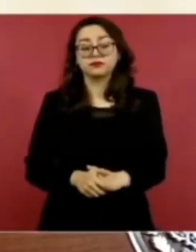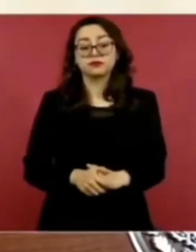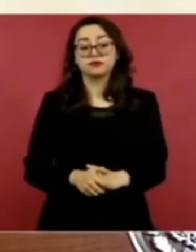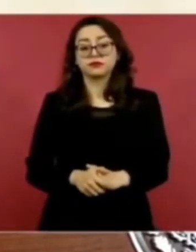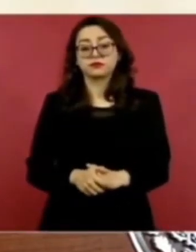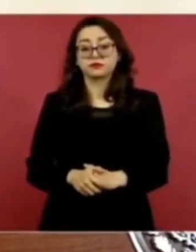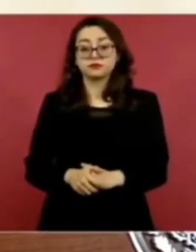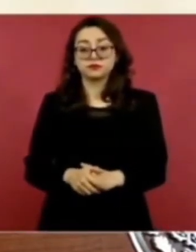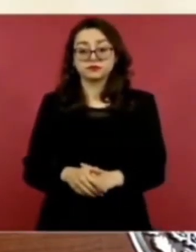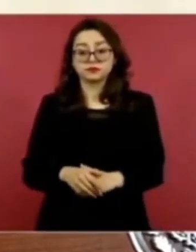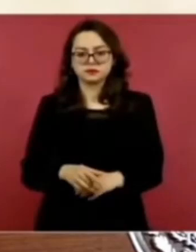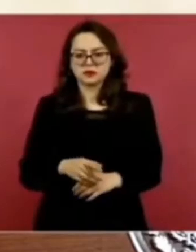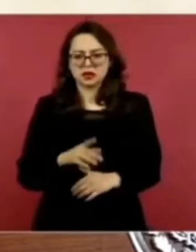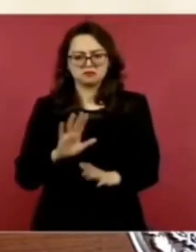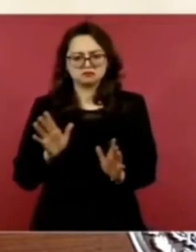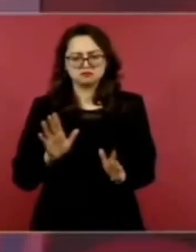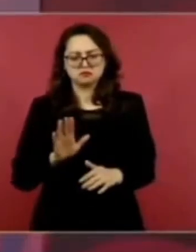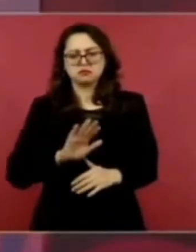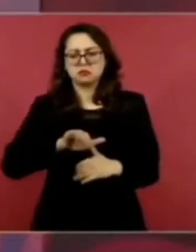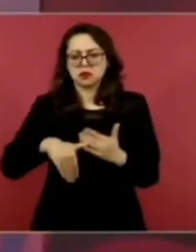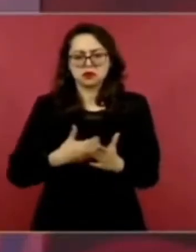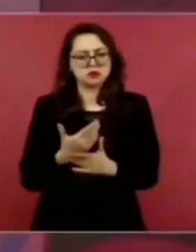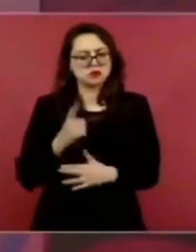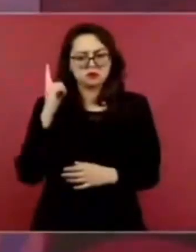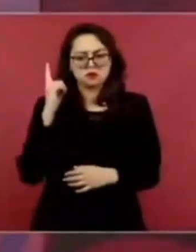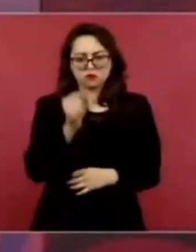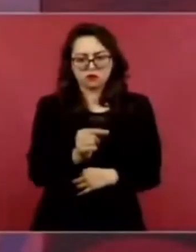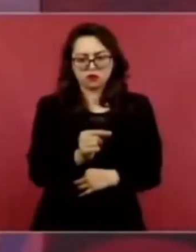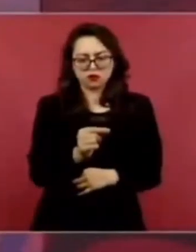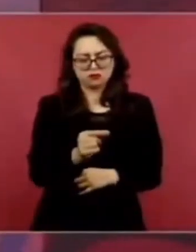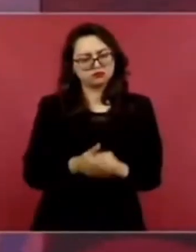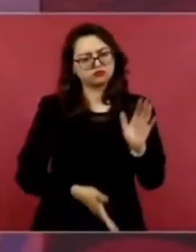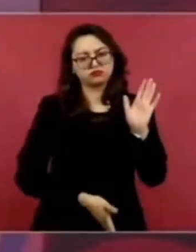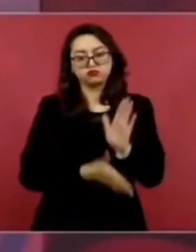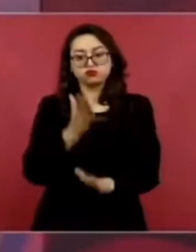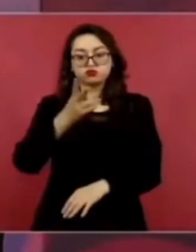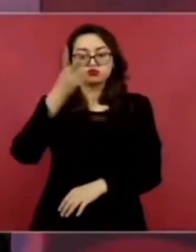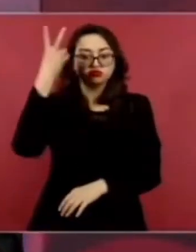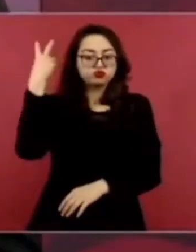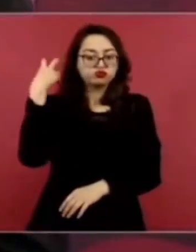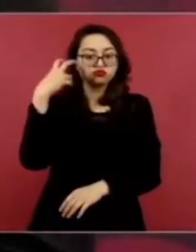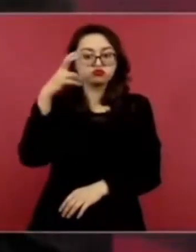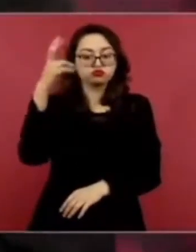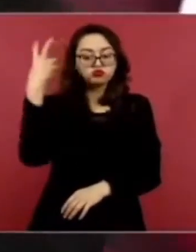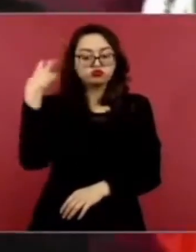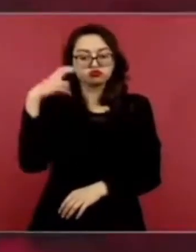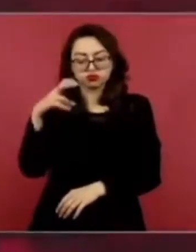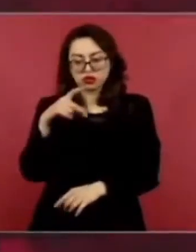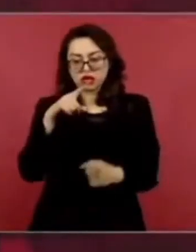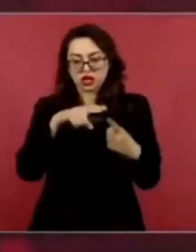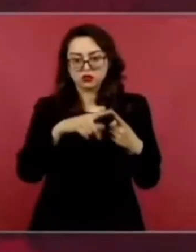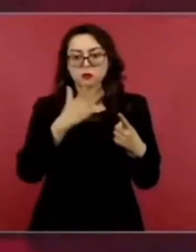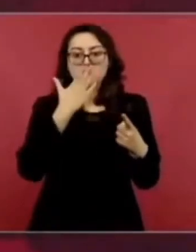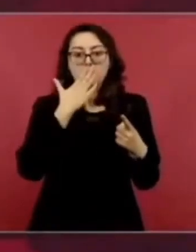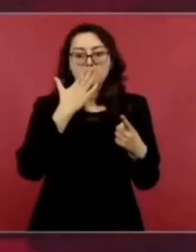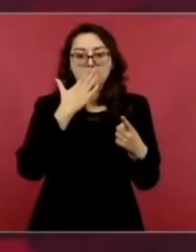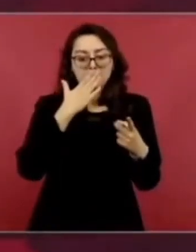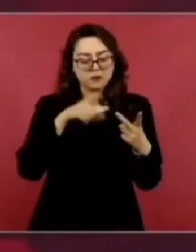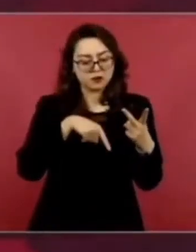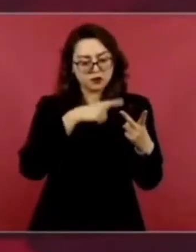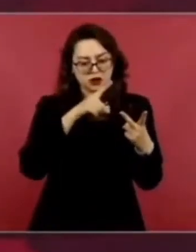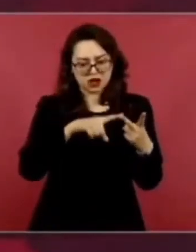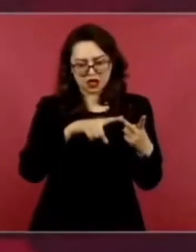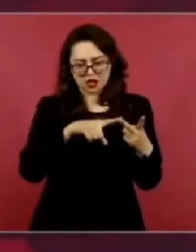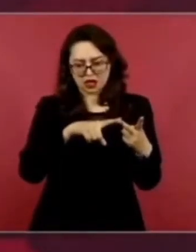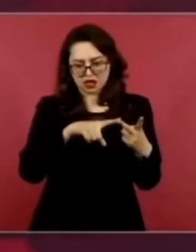Y al día siguiente se fue a su gira. Creo que pasó primero a Sonora, luego el